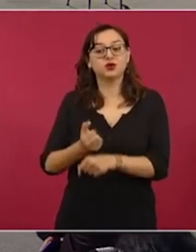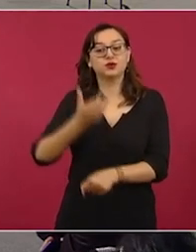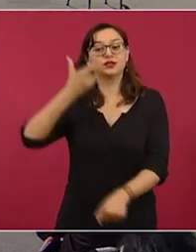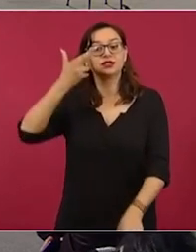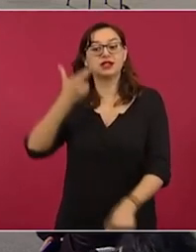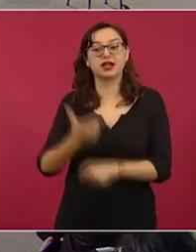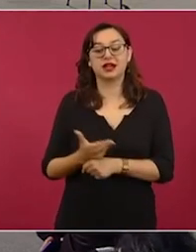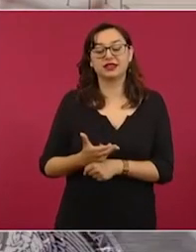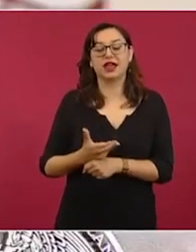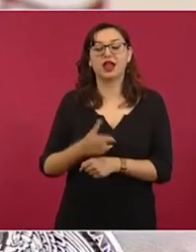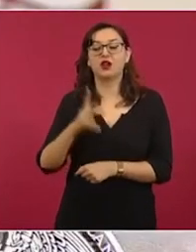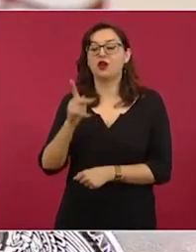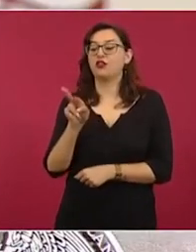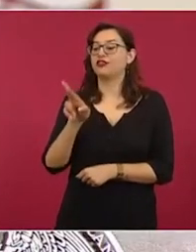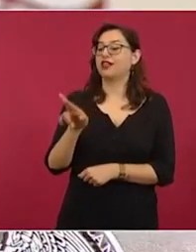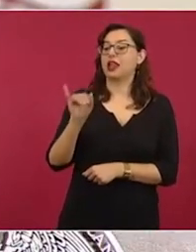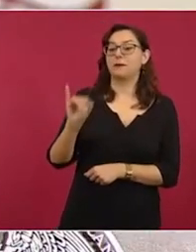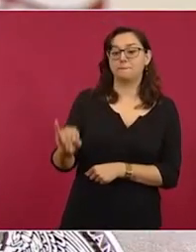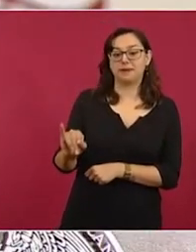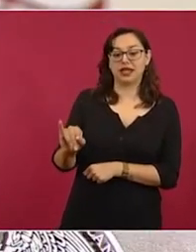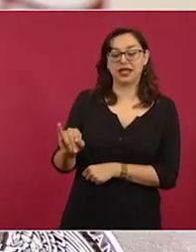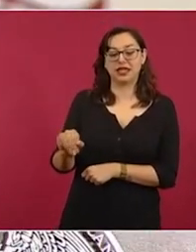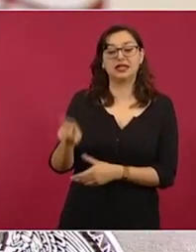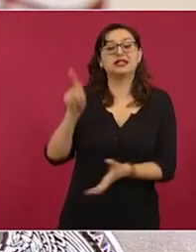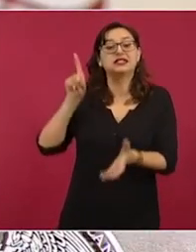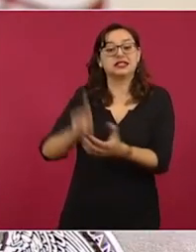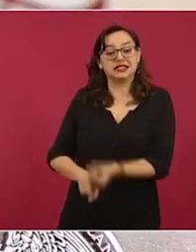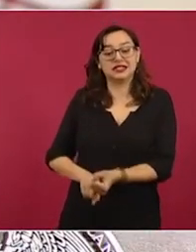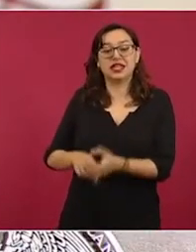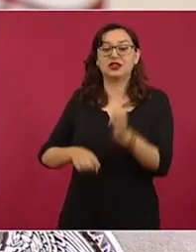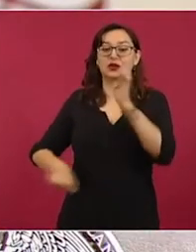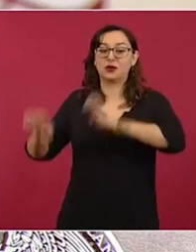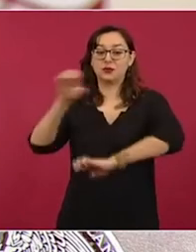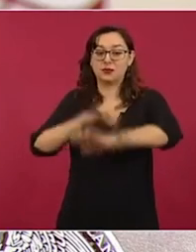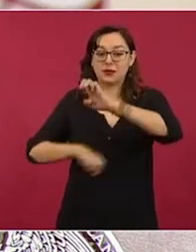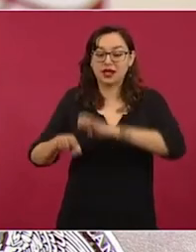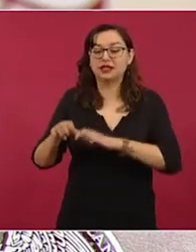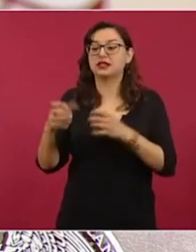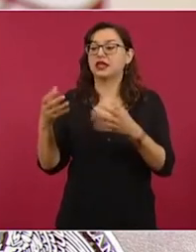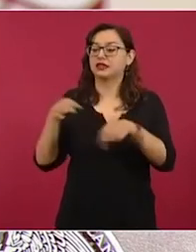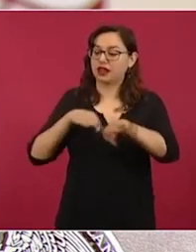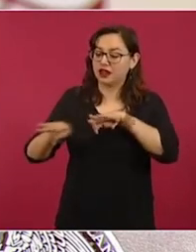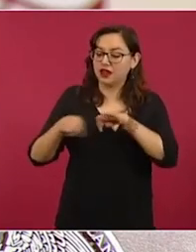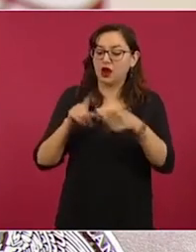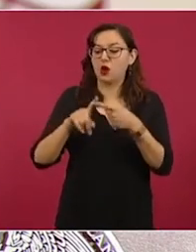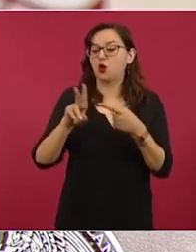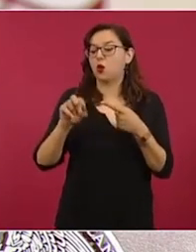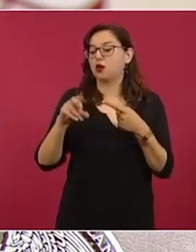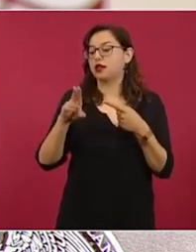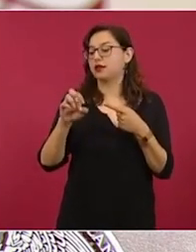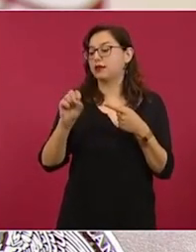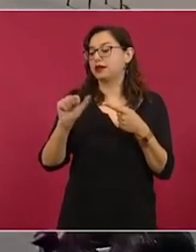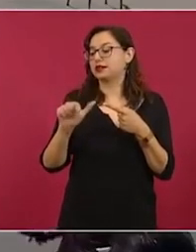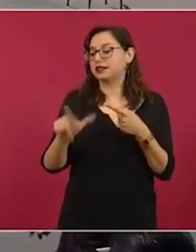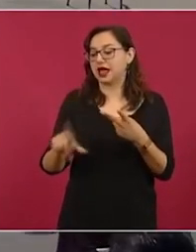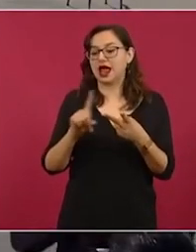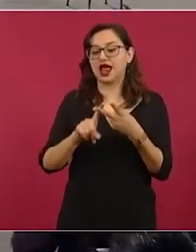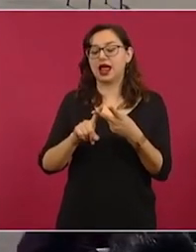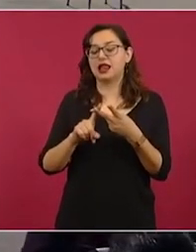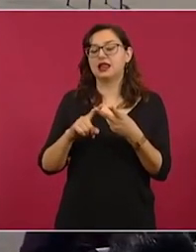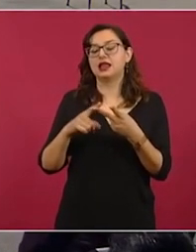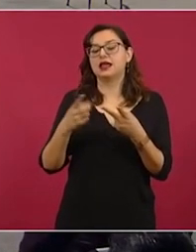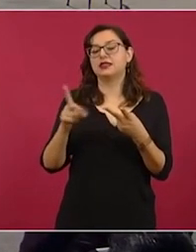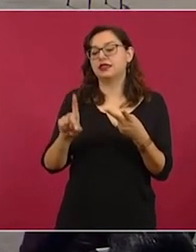del CEN del PRI, presta servicios a empresas como el Universal, DHL, CEMEX y el PRI,